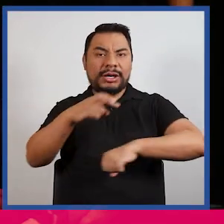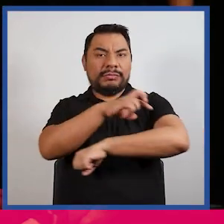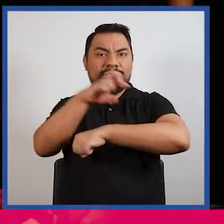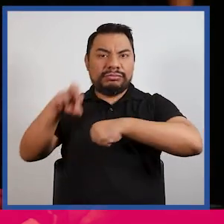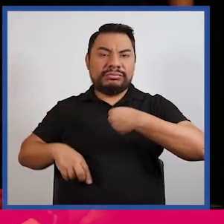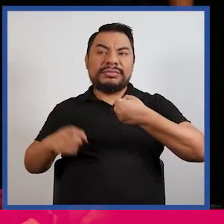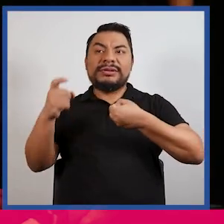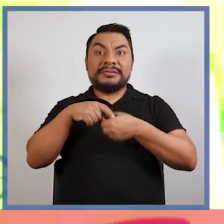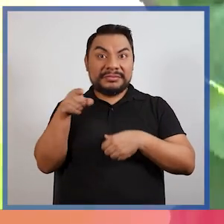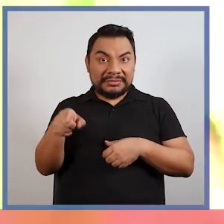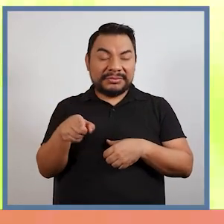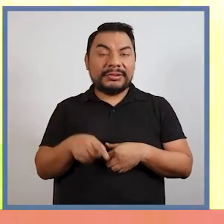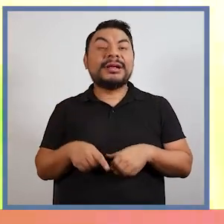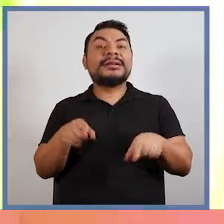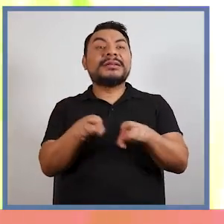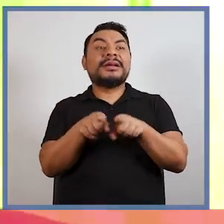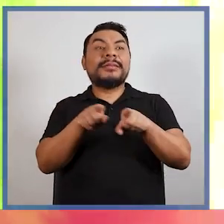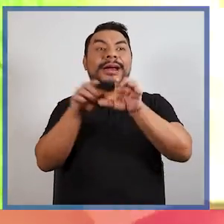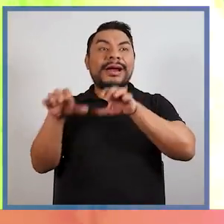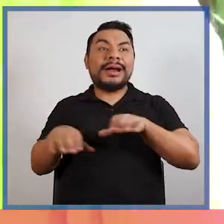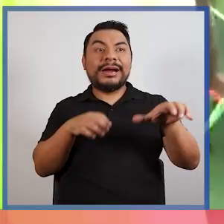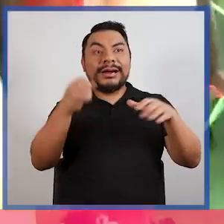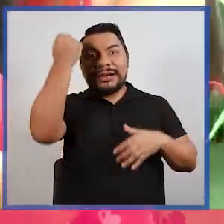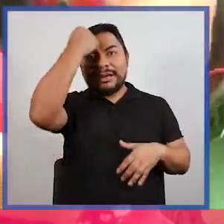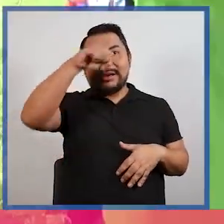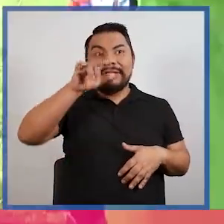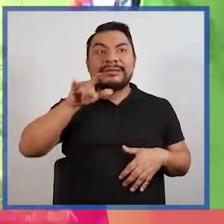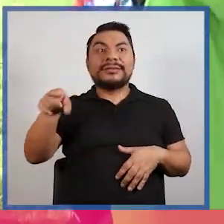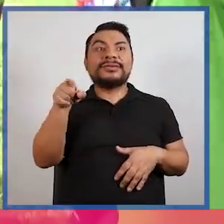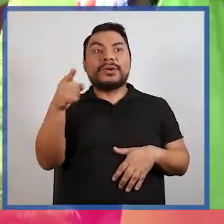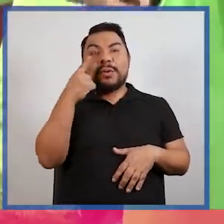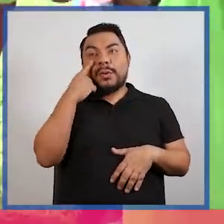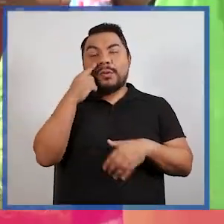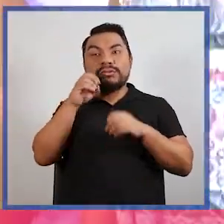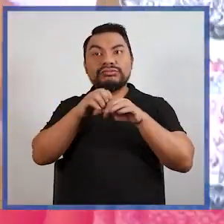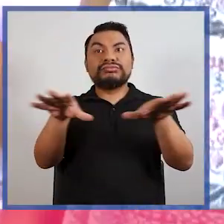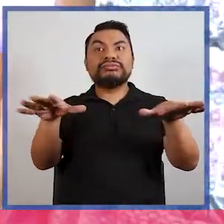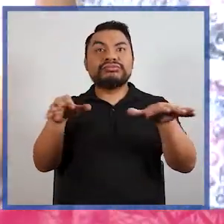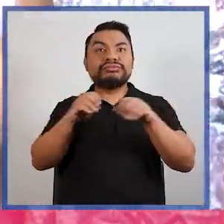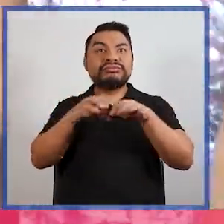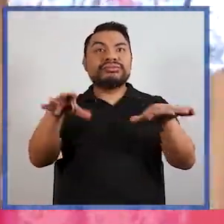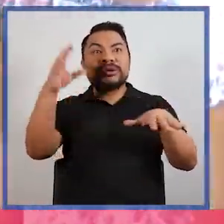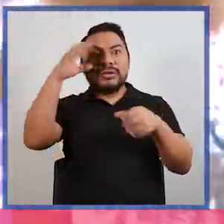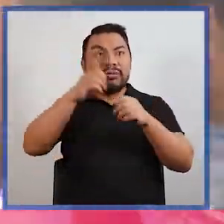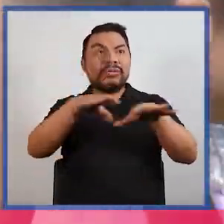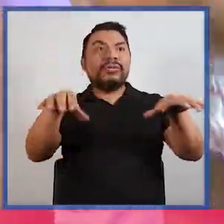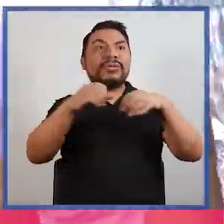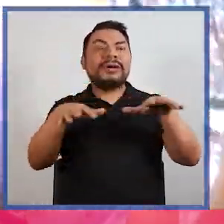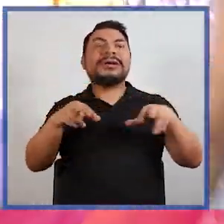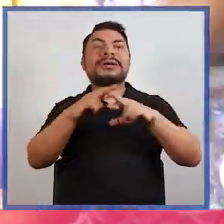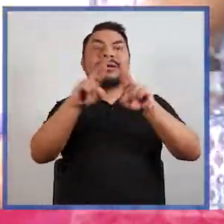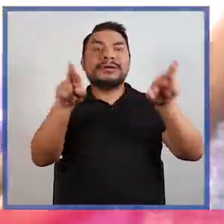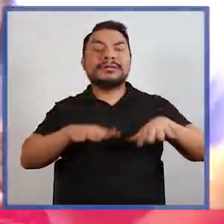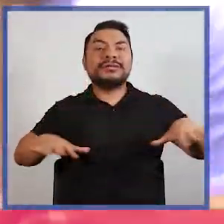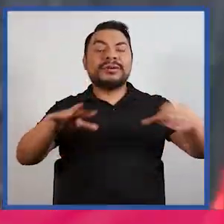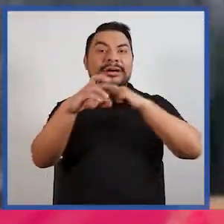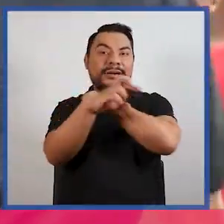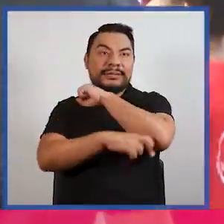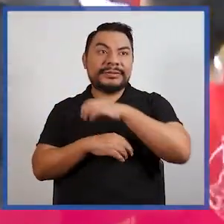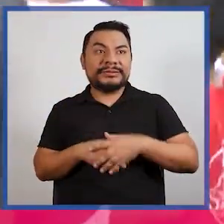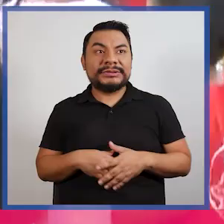profesional. Además, realizan viajes y sus conocimientos los difunden en las regiones del país.